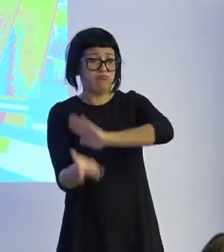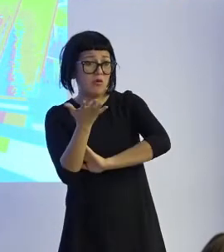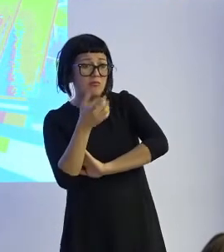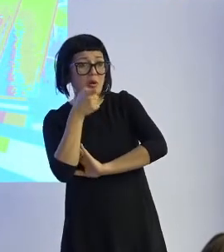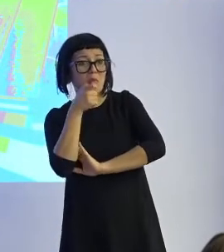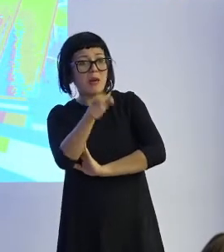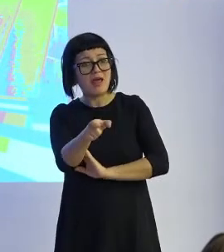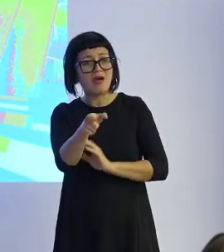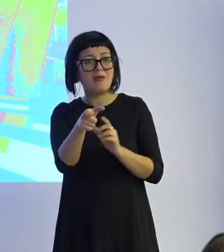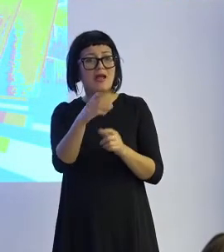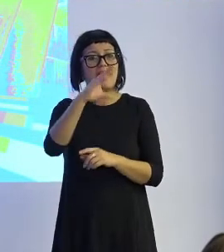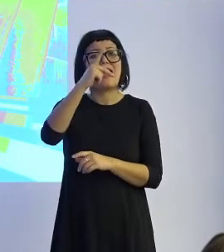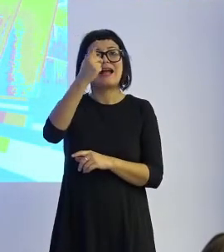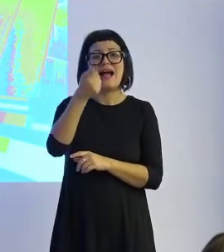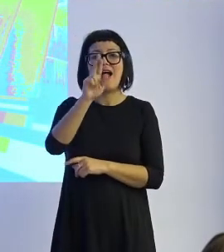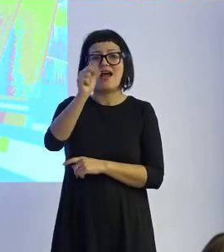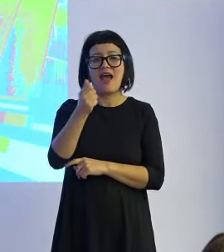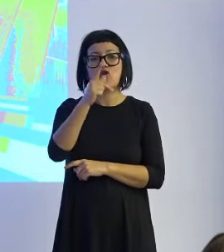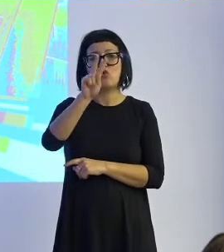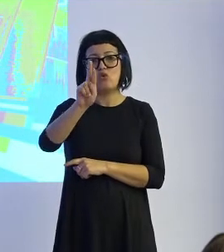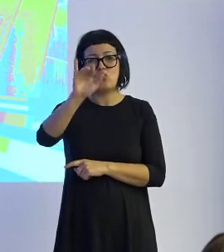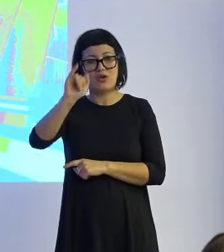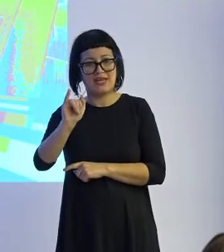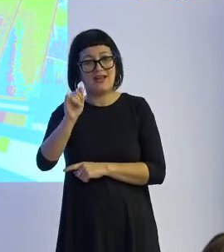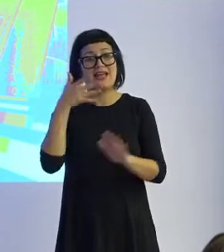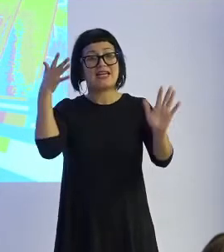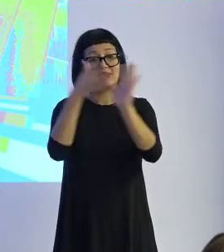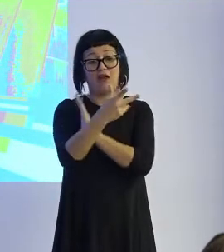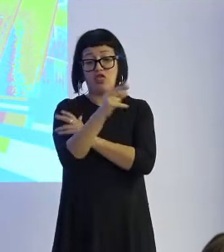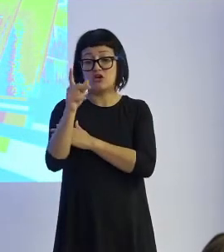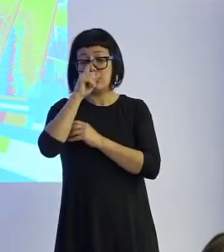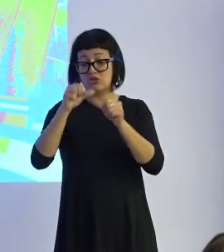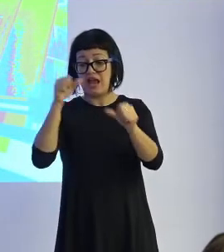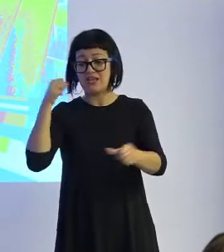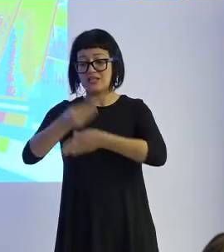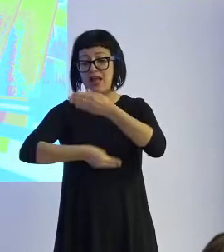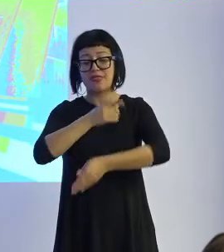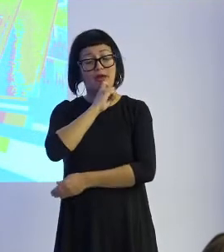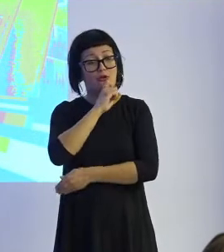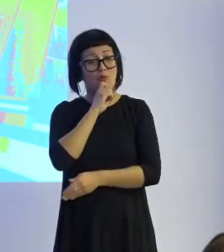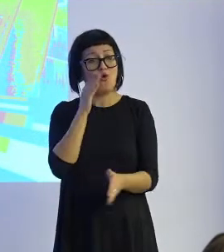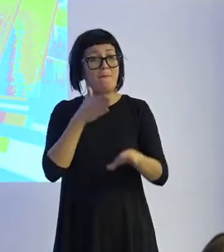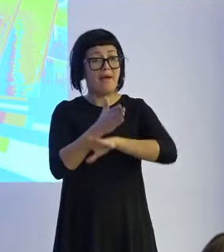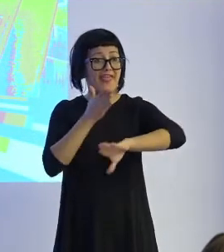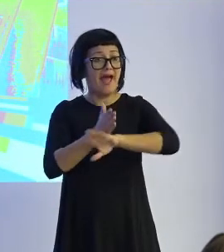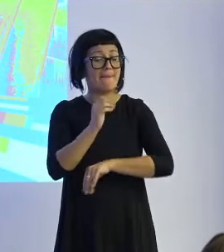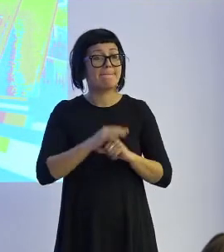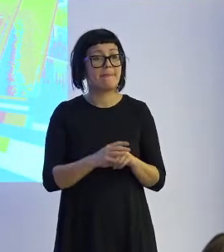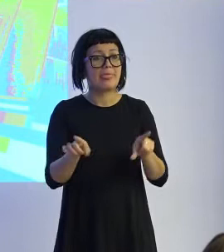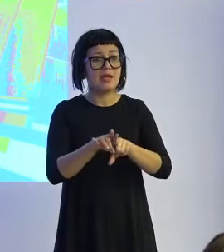en japonés es karakuri y ellos hace 200 años hacían robots en este caso de madera eran unos